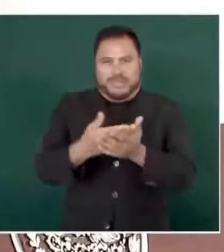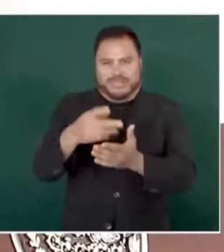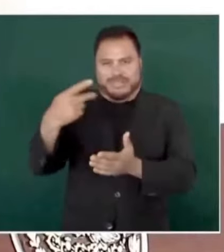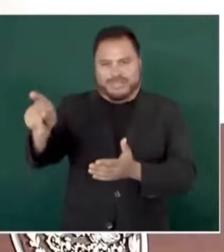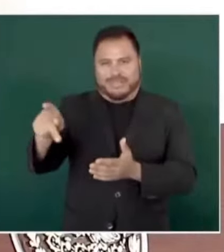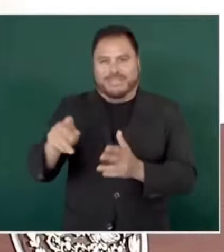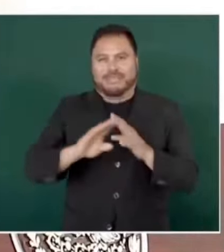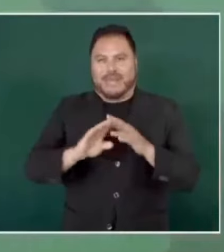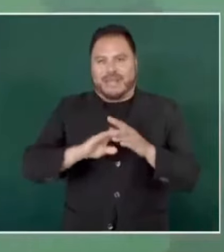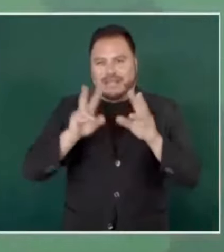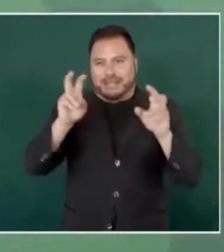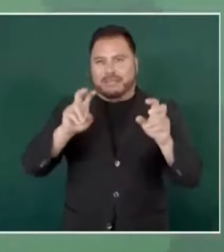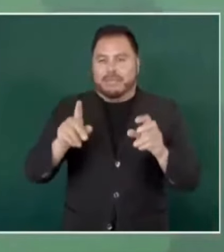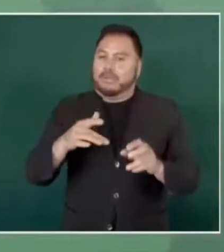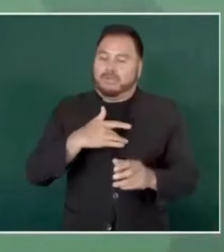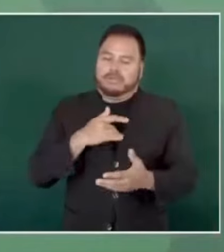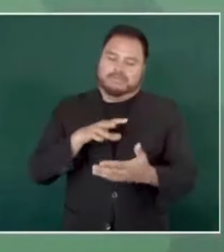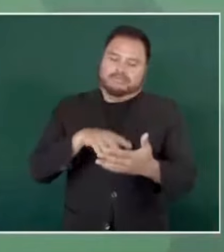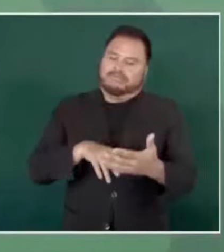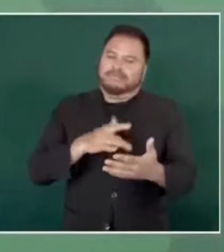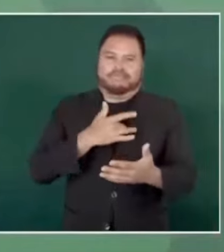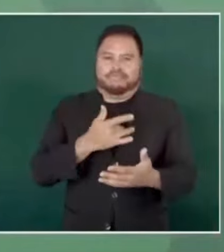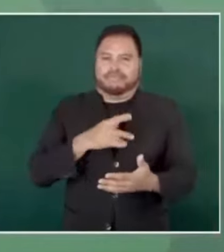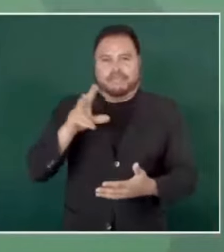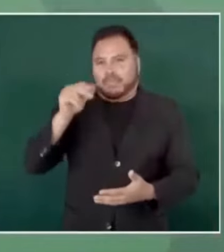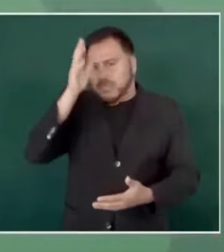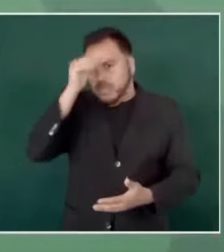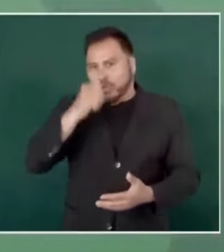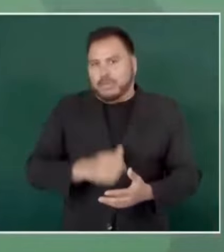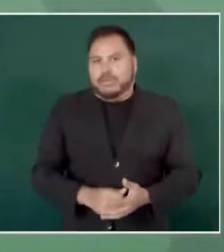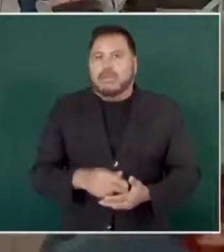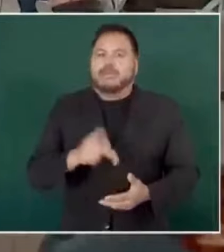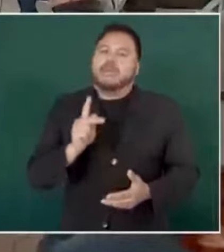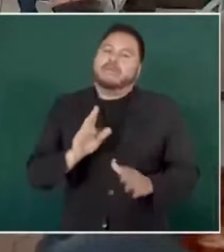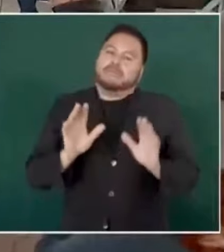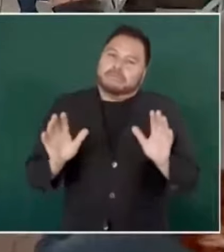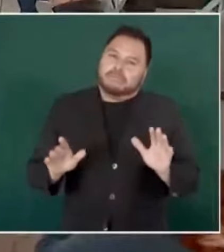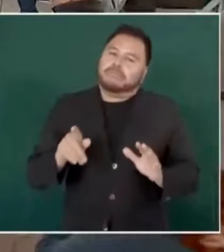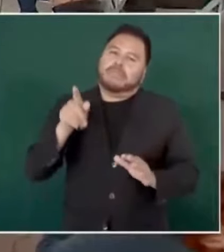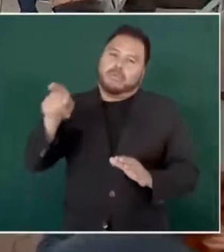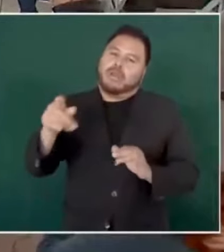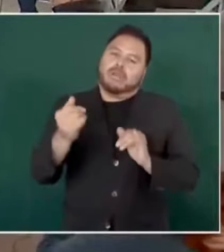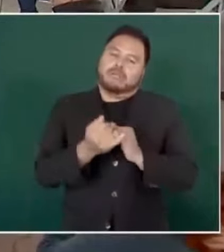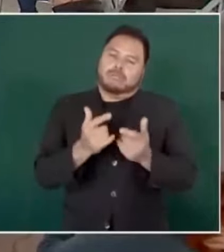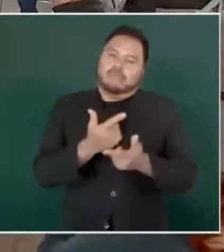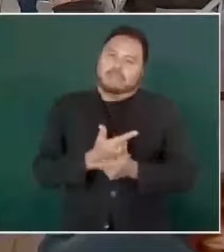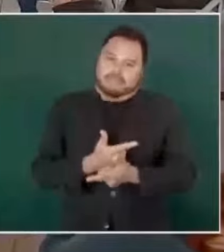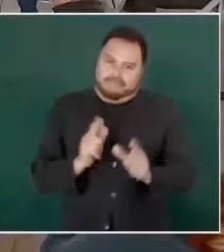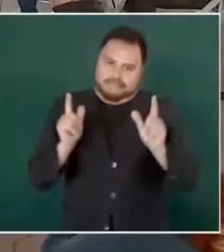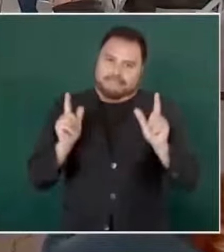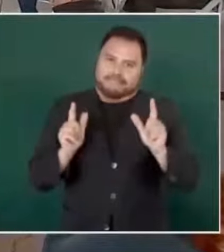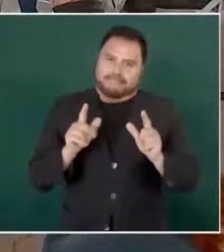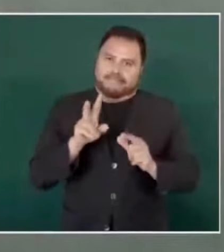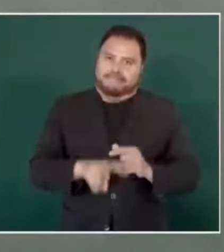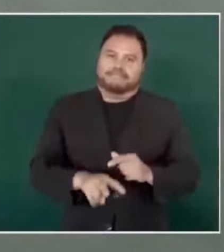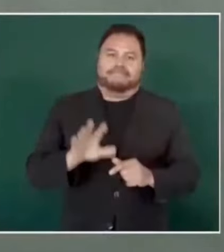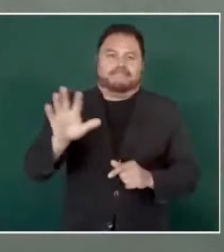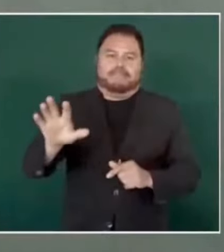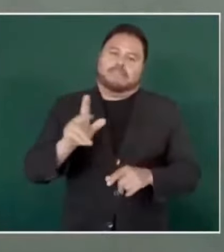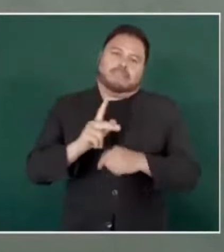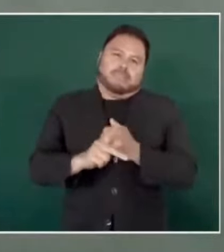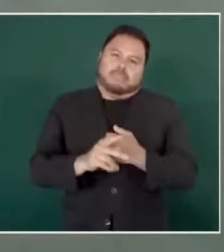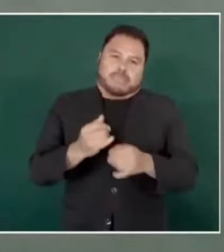sin embargo, ellos son libres, es un país como el nuestro,